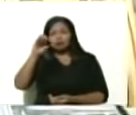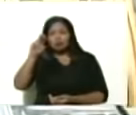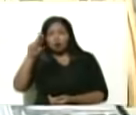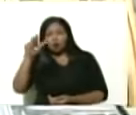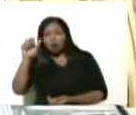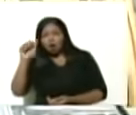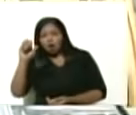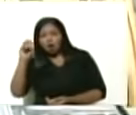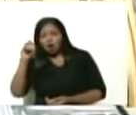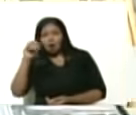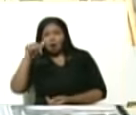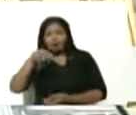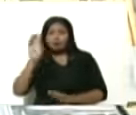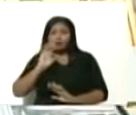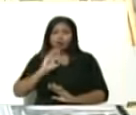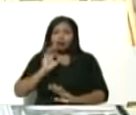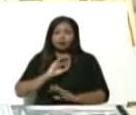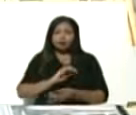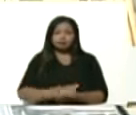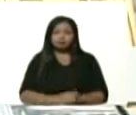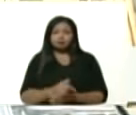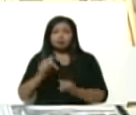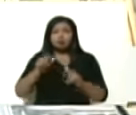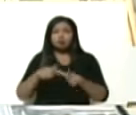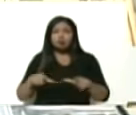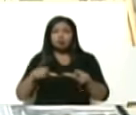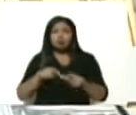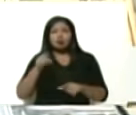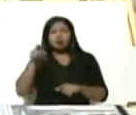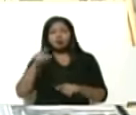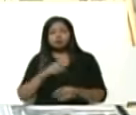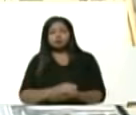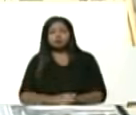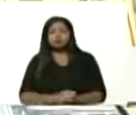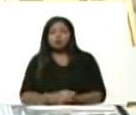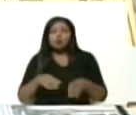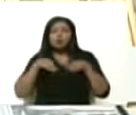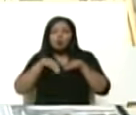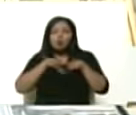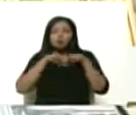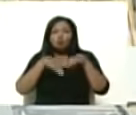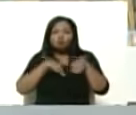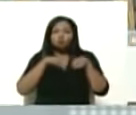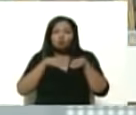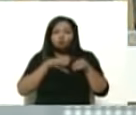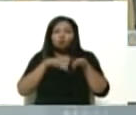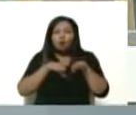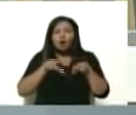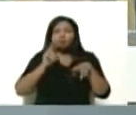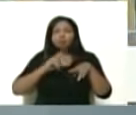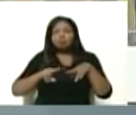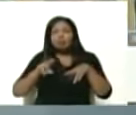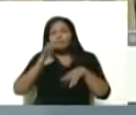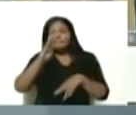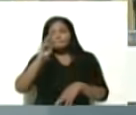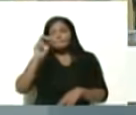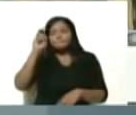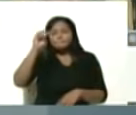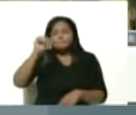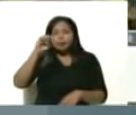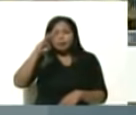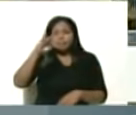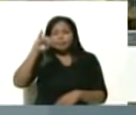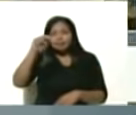Aquí en Caracas. Allá está Confecciones Bambino. Era muy